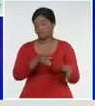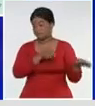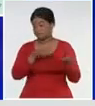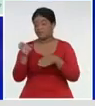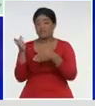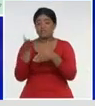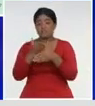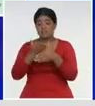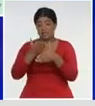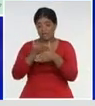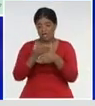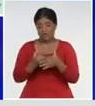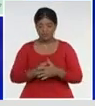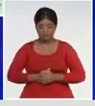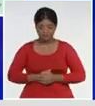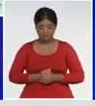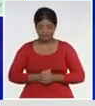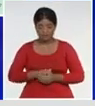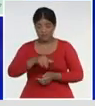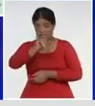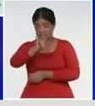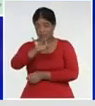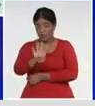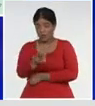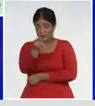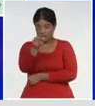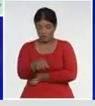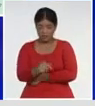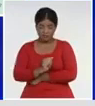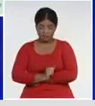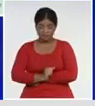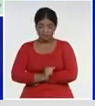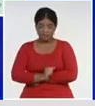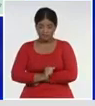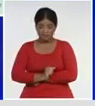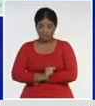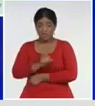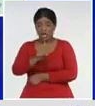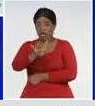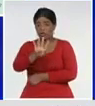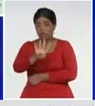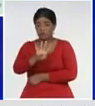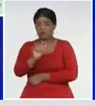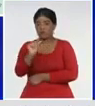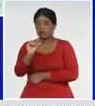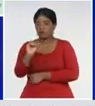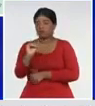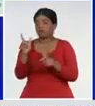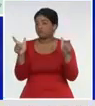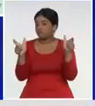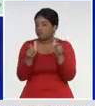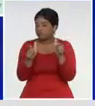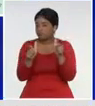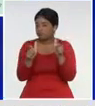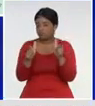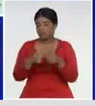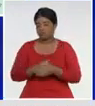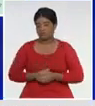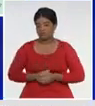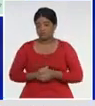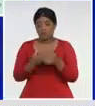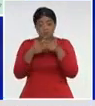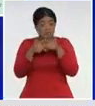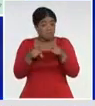confirma, 64 casos autóctonos, 14 menos, que la jornada anterior, pero, de todas